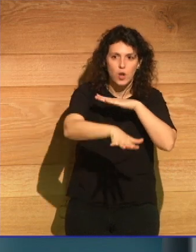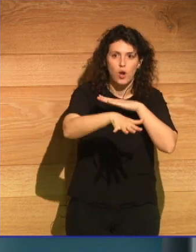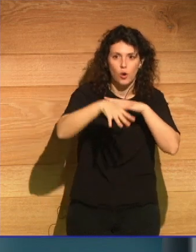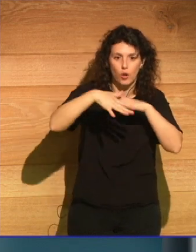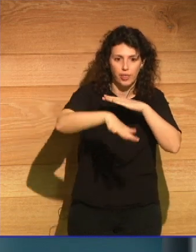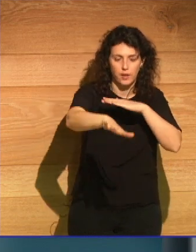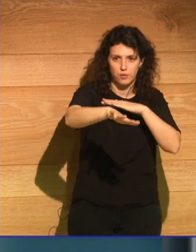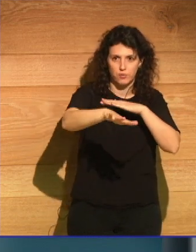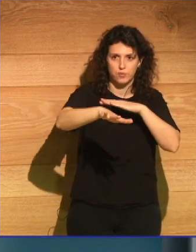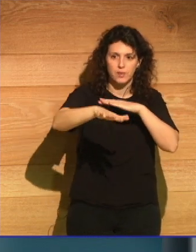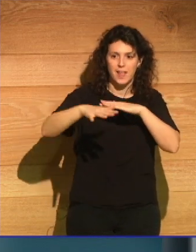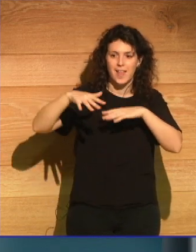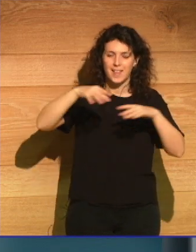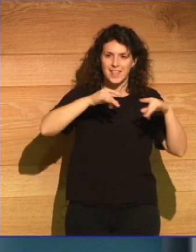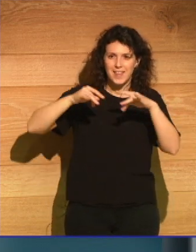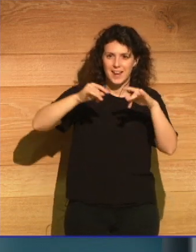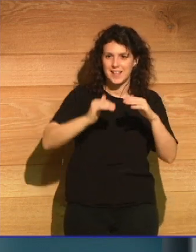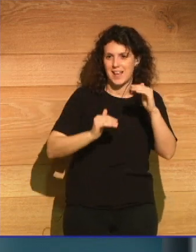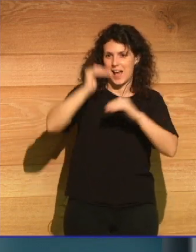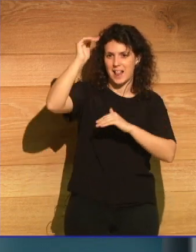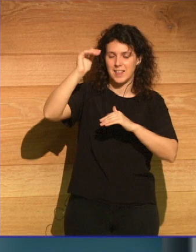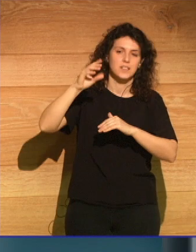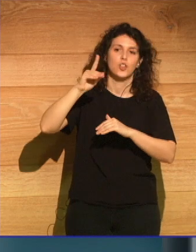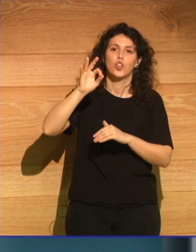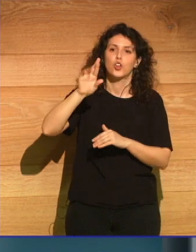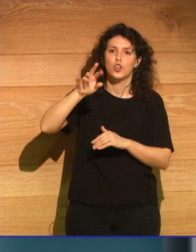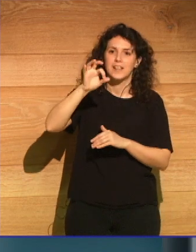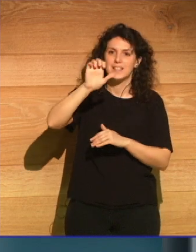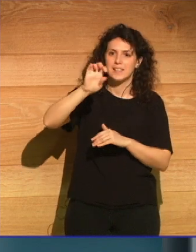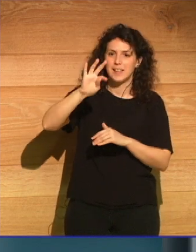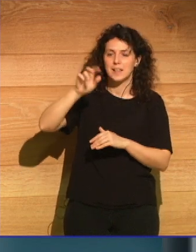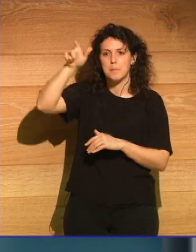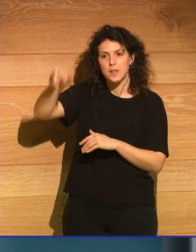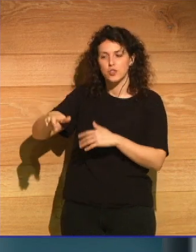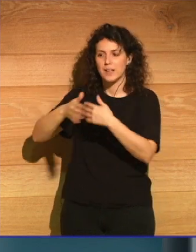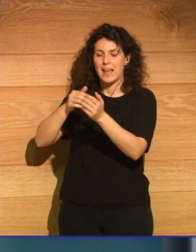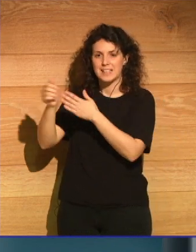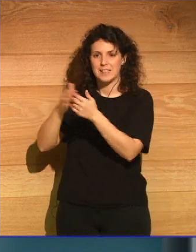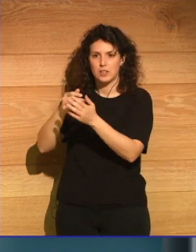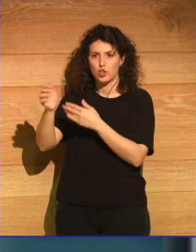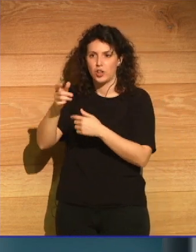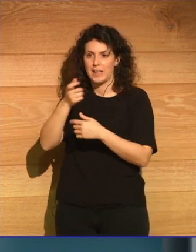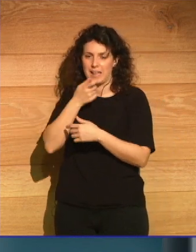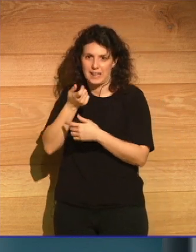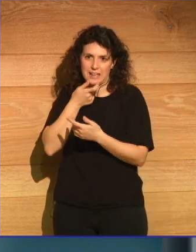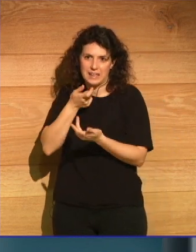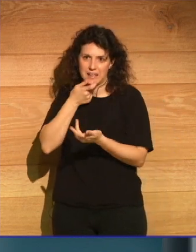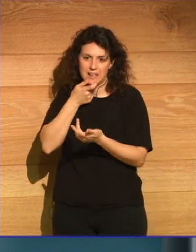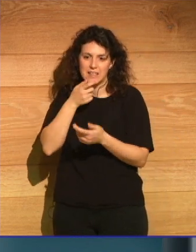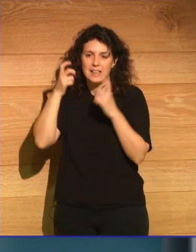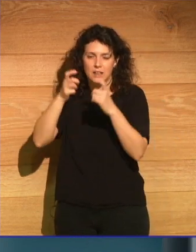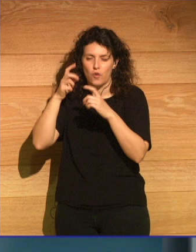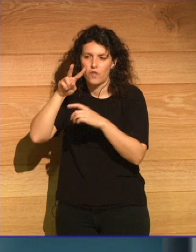en las tierras altas calizas de Dorset, el escritor irlandés John Stuart Collis intentó ver más allá.